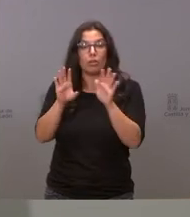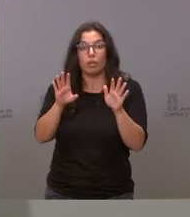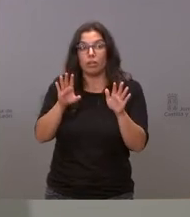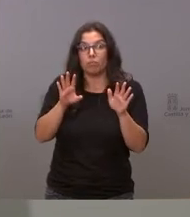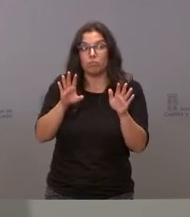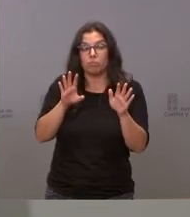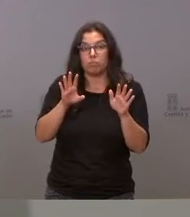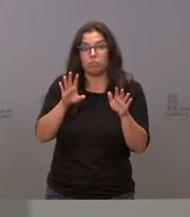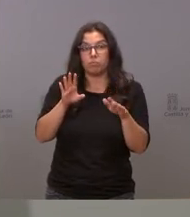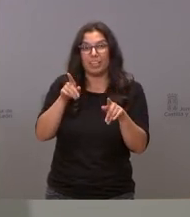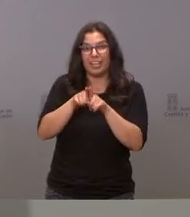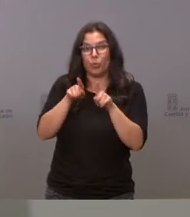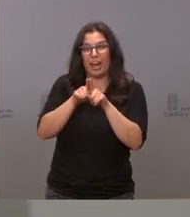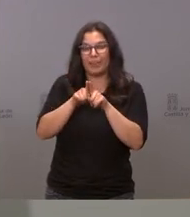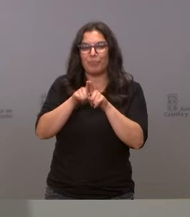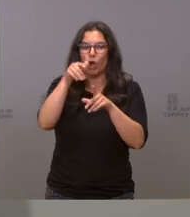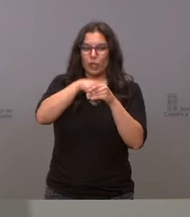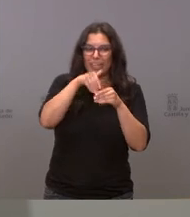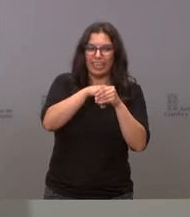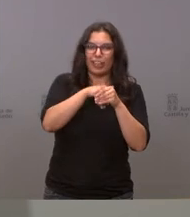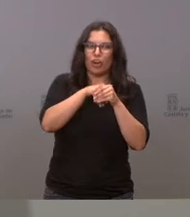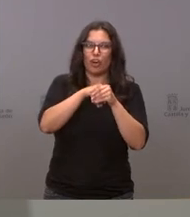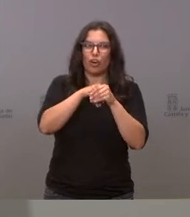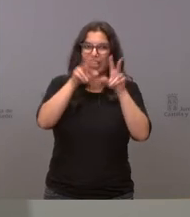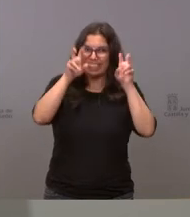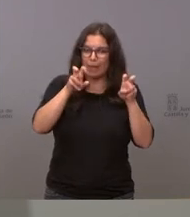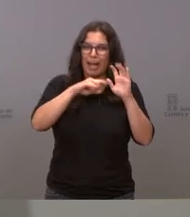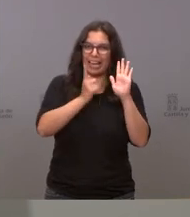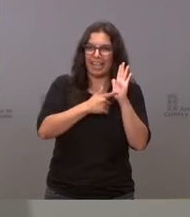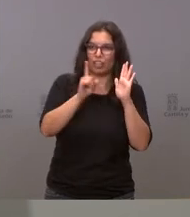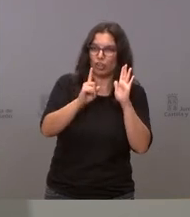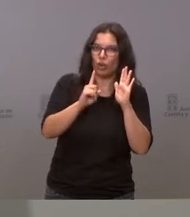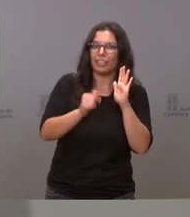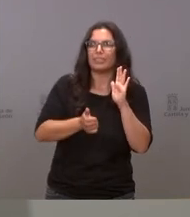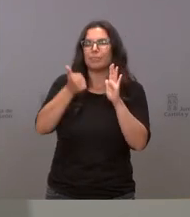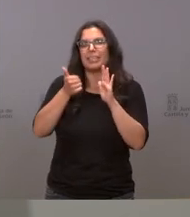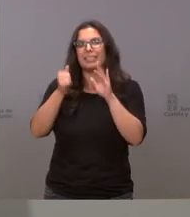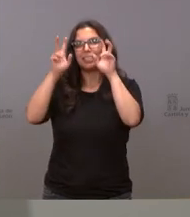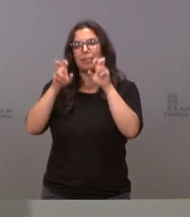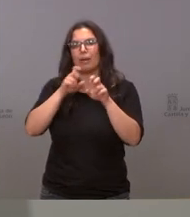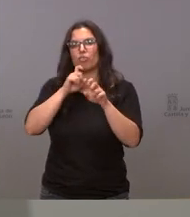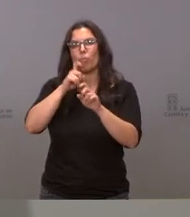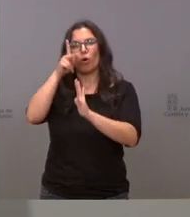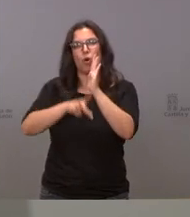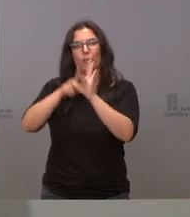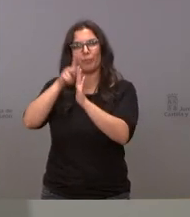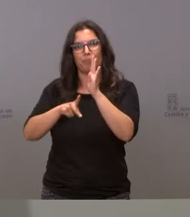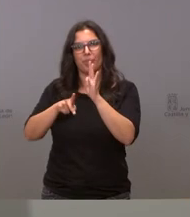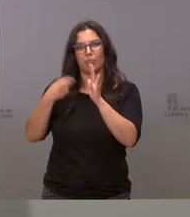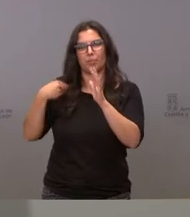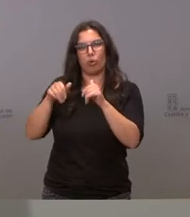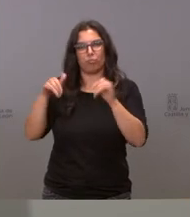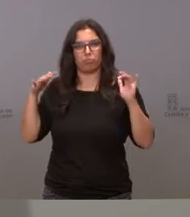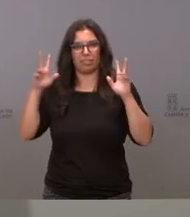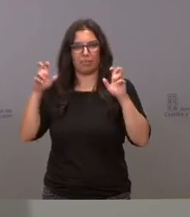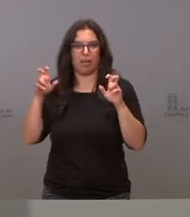al fondo de la ley sino a la regulación de cómo se regula la objeción de conciencia hasta